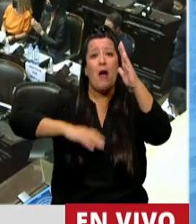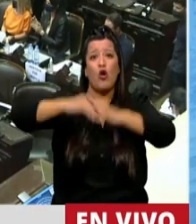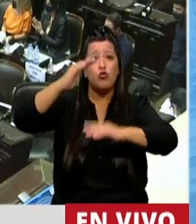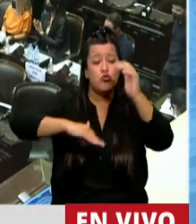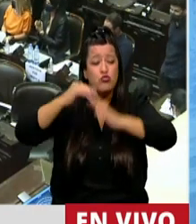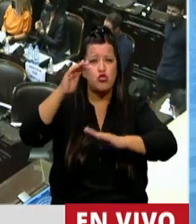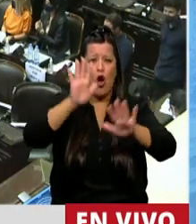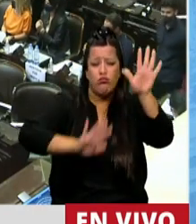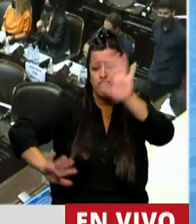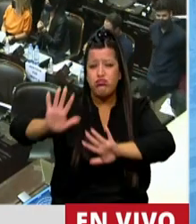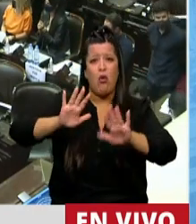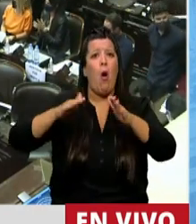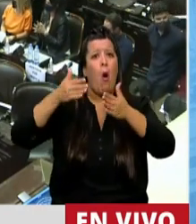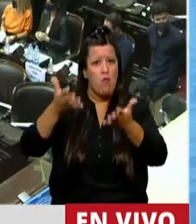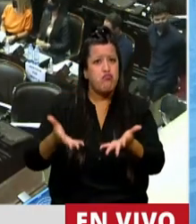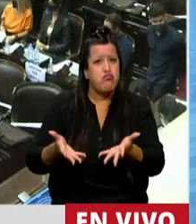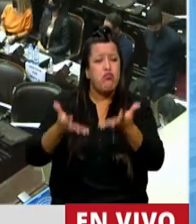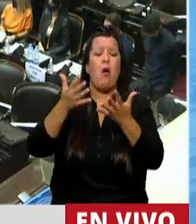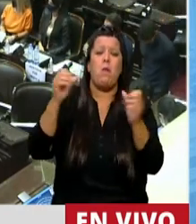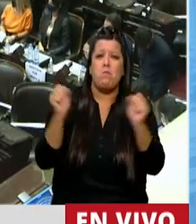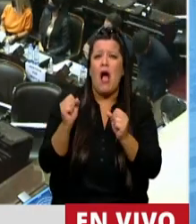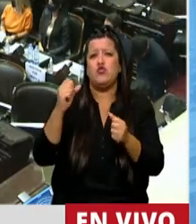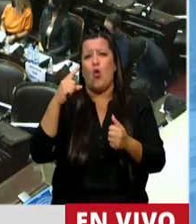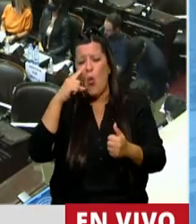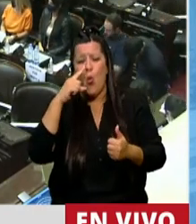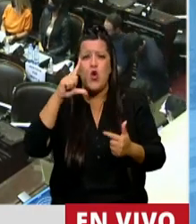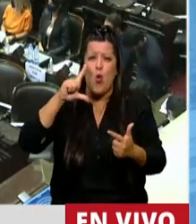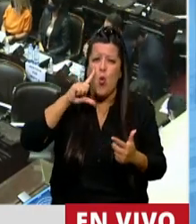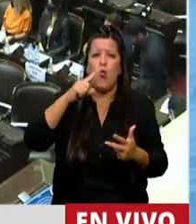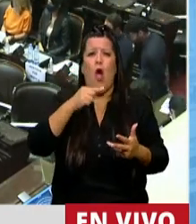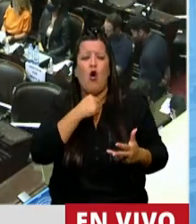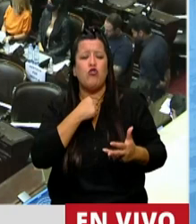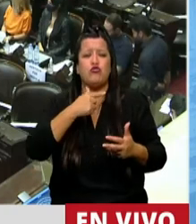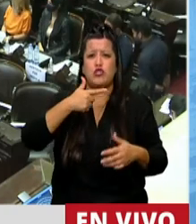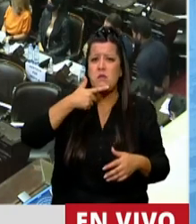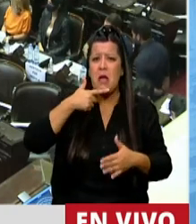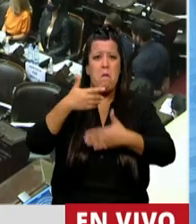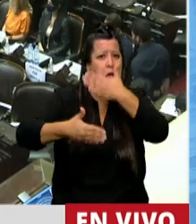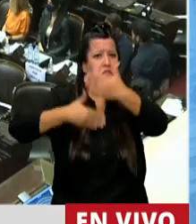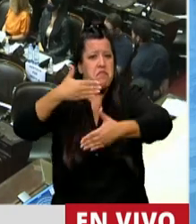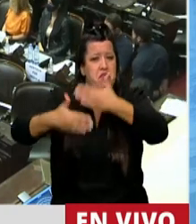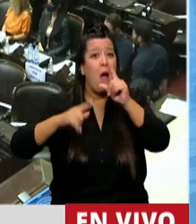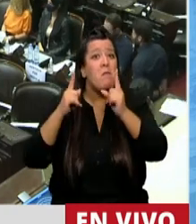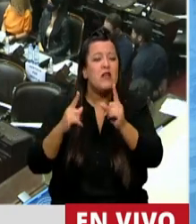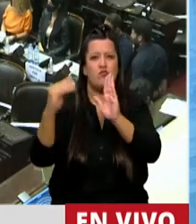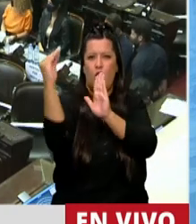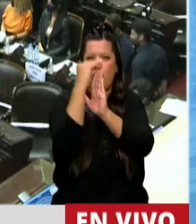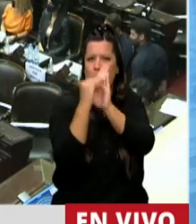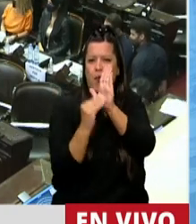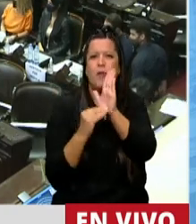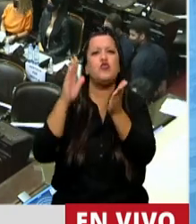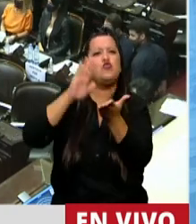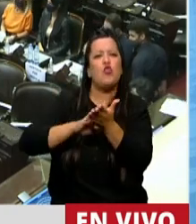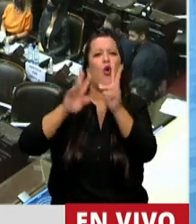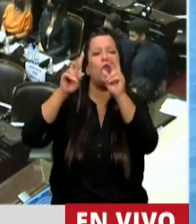crecido, mayo, junio, julio, agosto, septiembre, así en lo que tiene el registro de la actividad